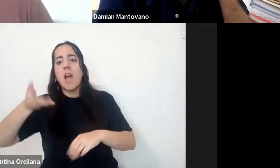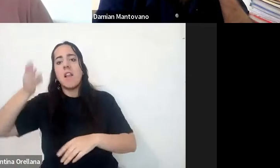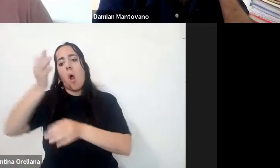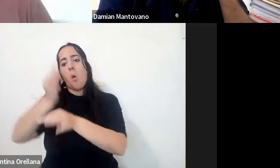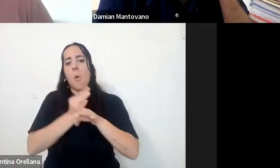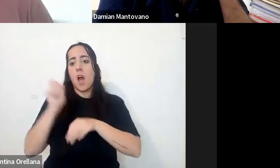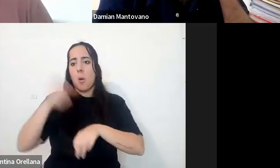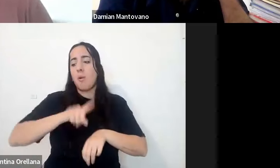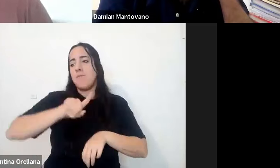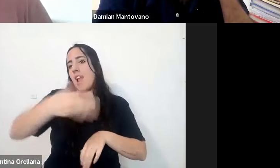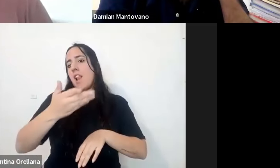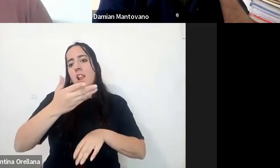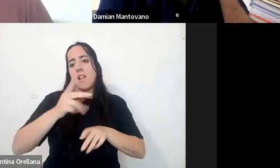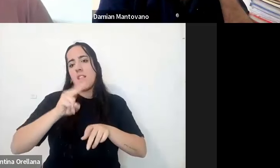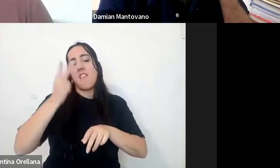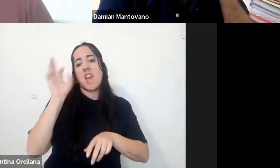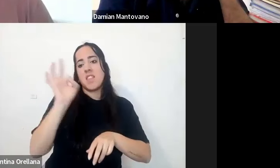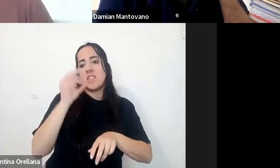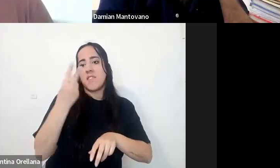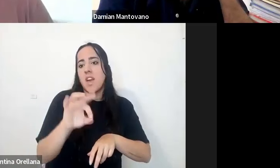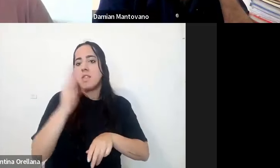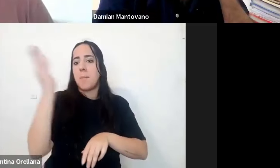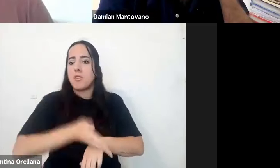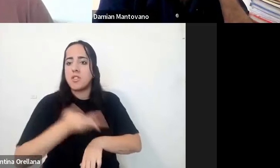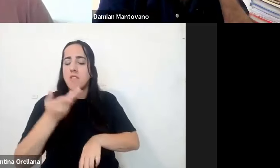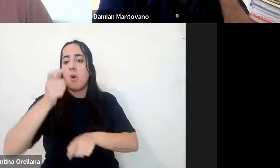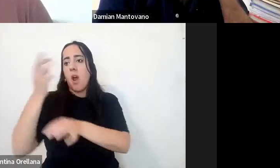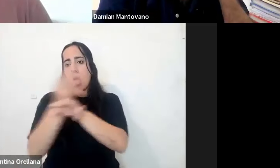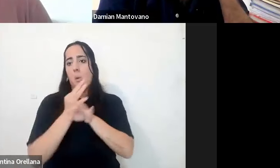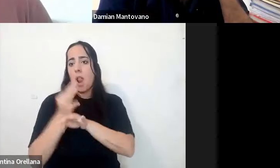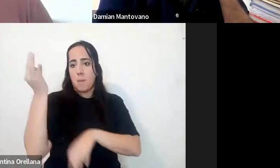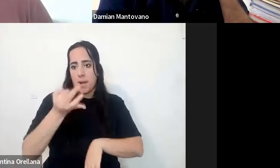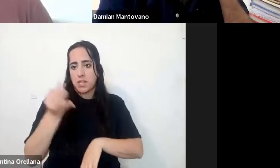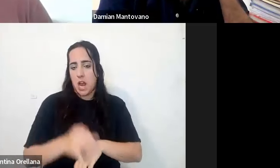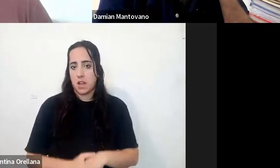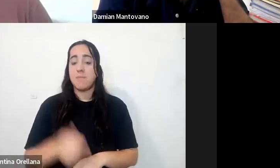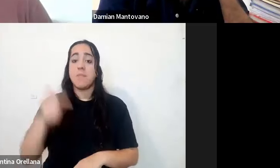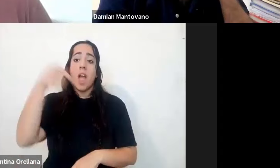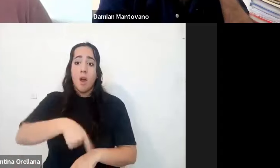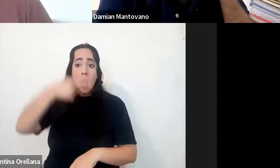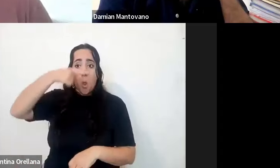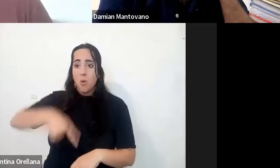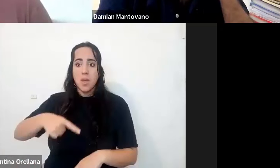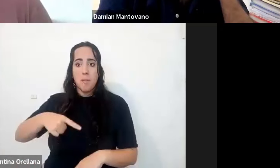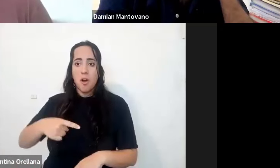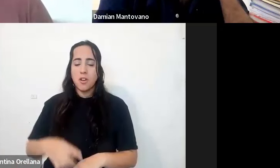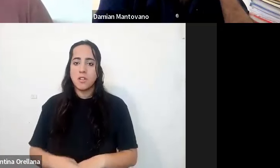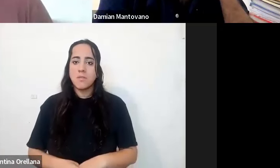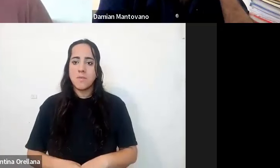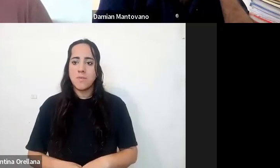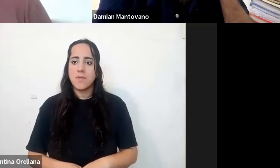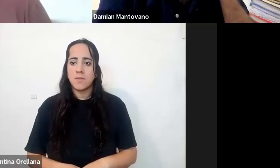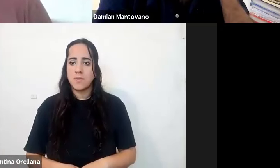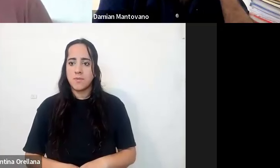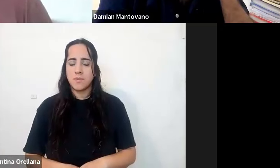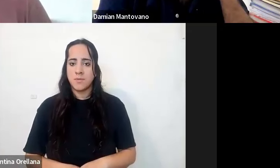especializados voy a terminar mi presentación con con